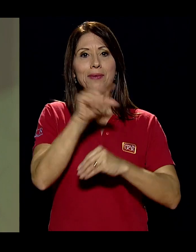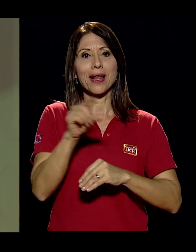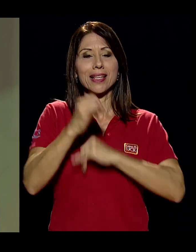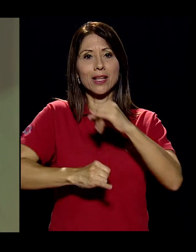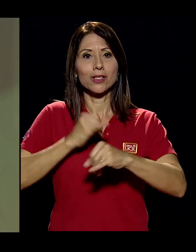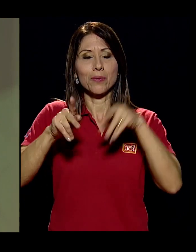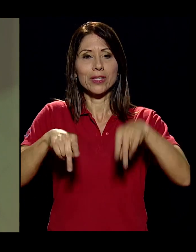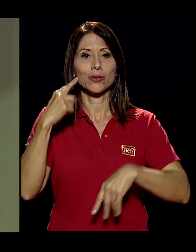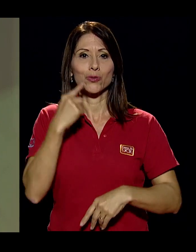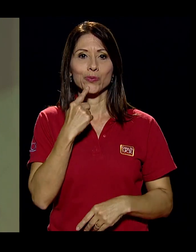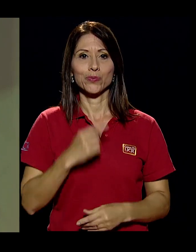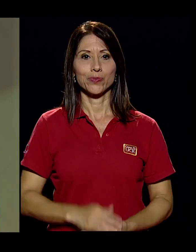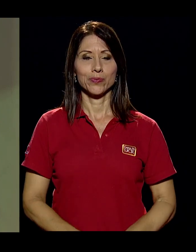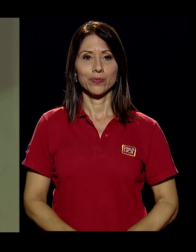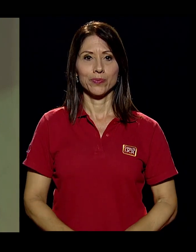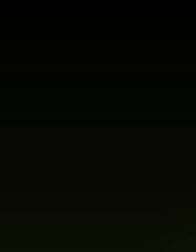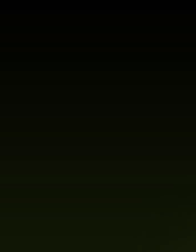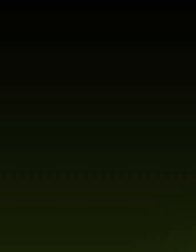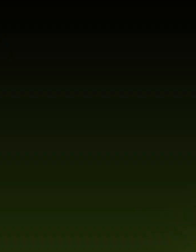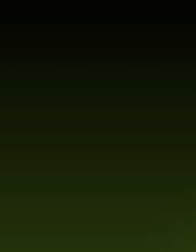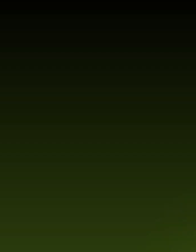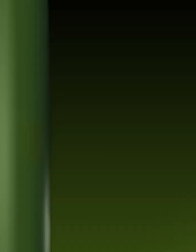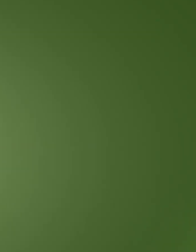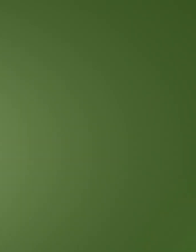sobre la Semana Internacional de la Persona Sorda.